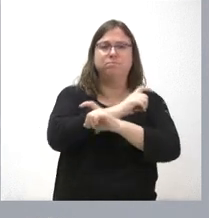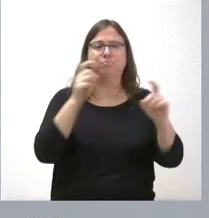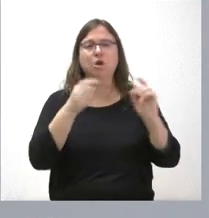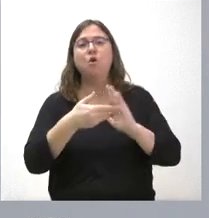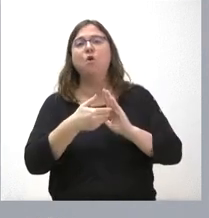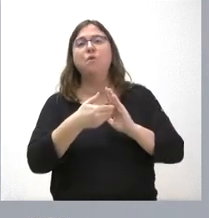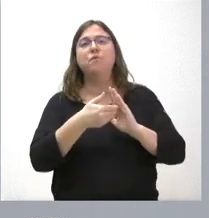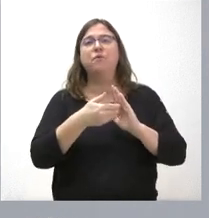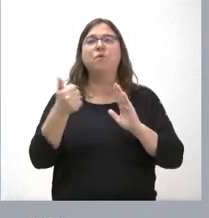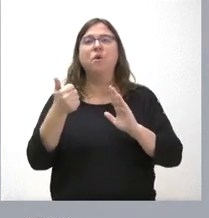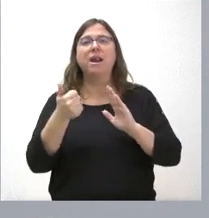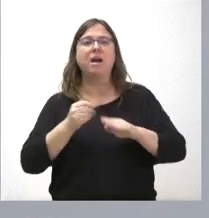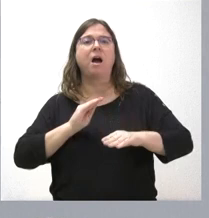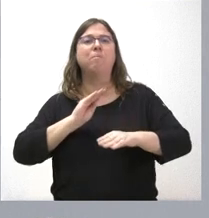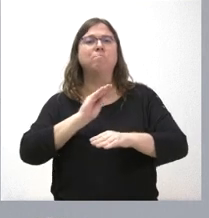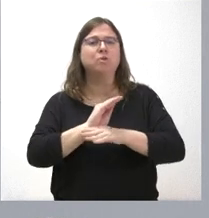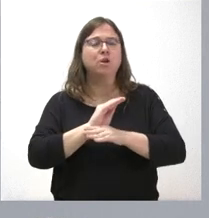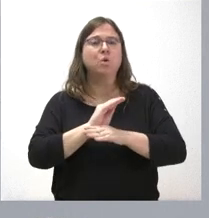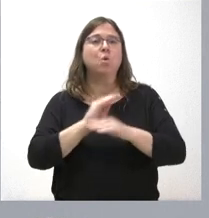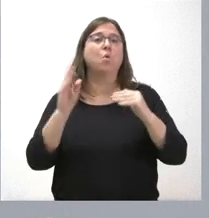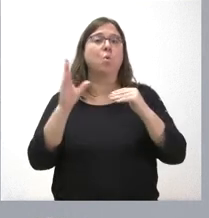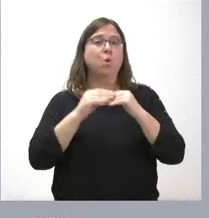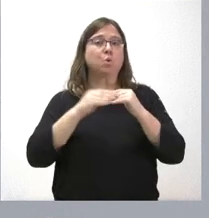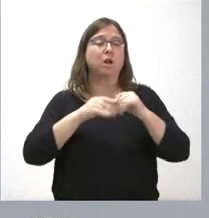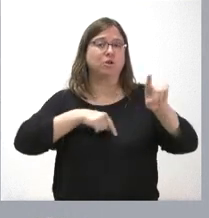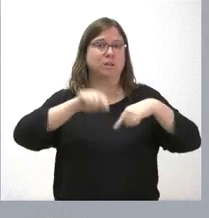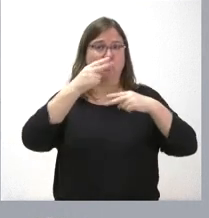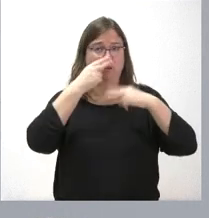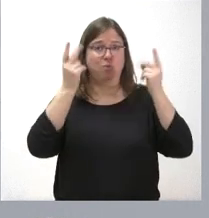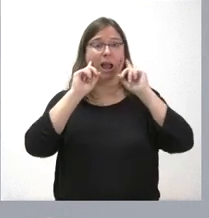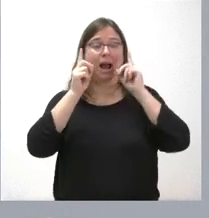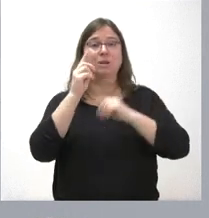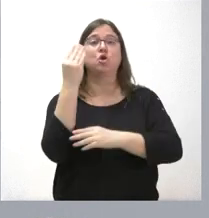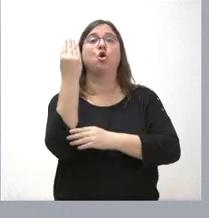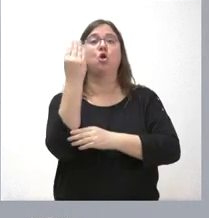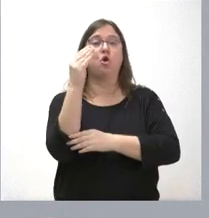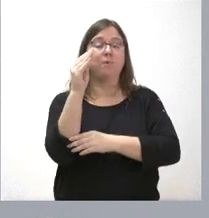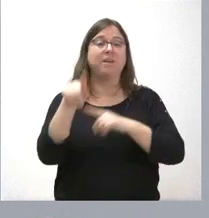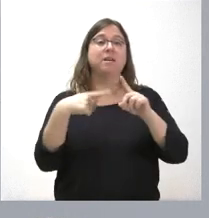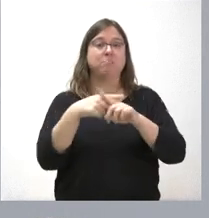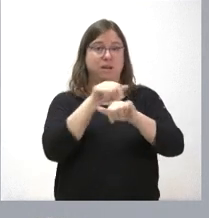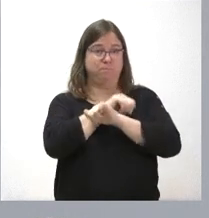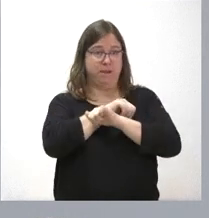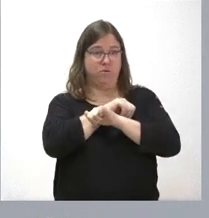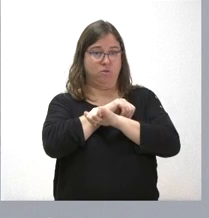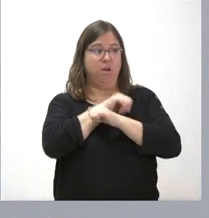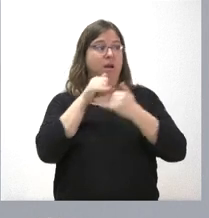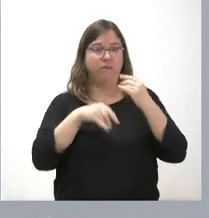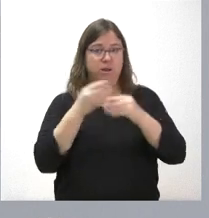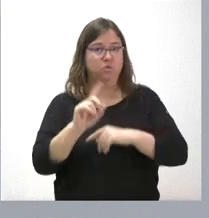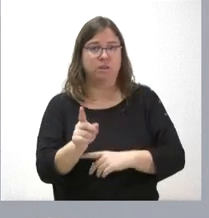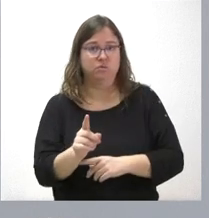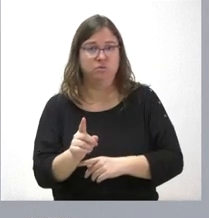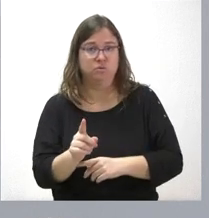las aportaciones de los usuarios en el transporte público, en el caso de jóvenes y parados, luego no se ha hecho y simplemente lo que se ha hecho es